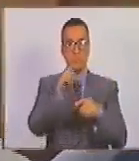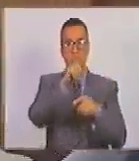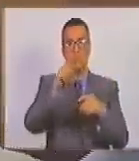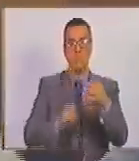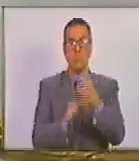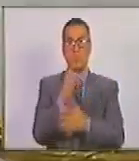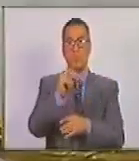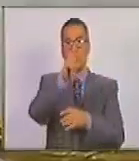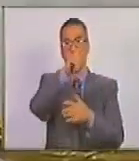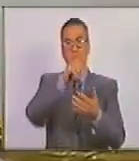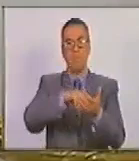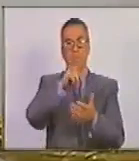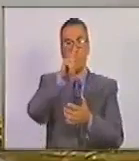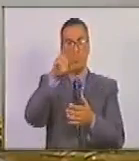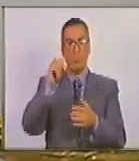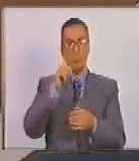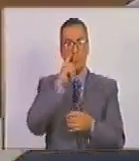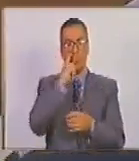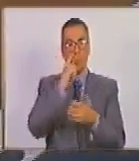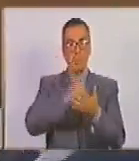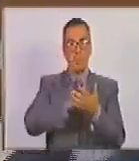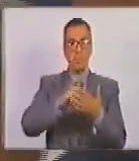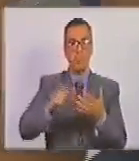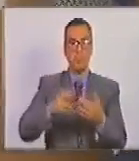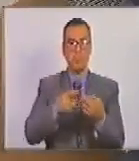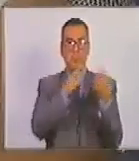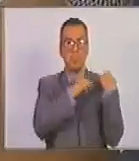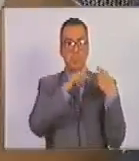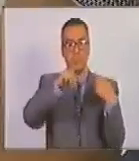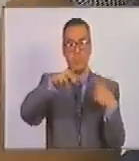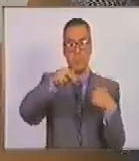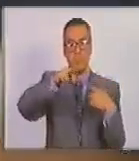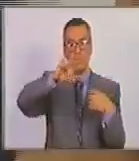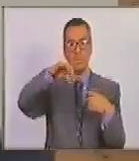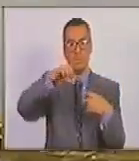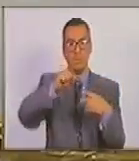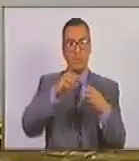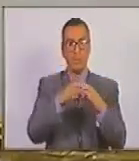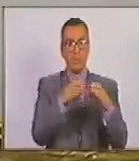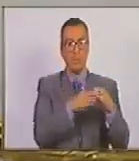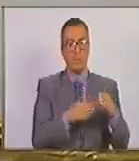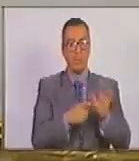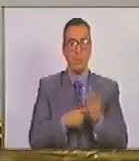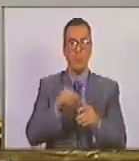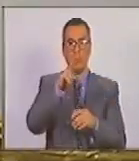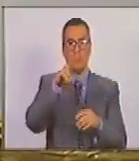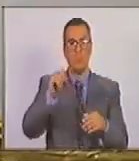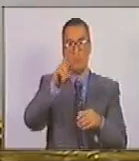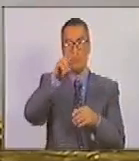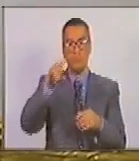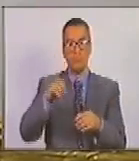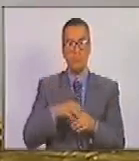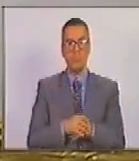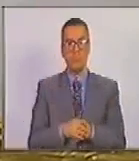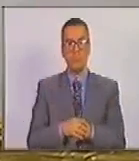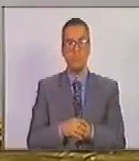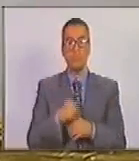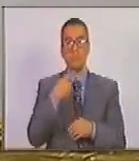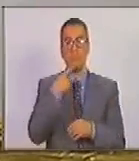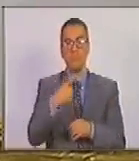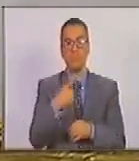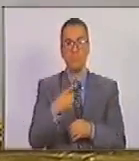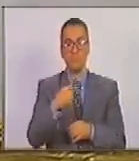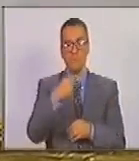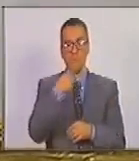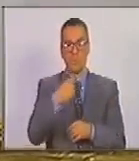mayo del 2020 aquí está con la firma de la responsable Mayacorina Machado coordinadora nacional de 20 Venezuela declaraciones